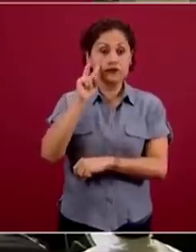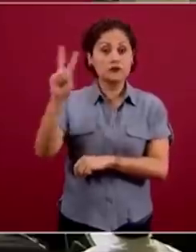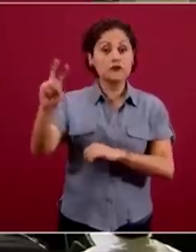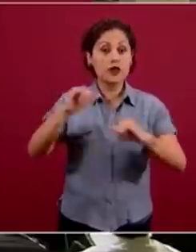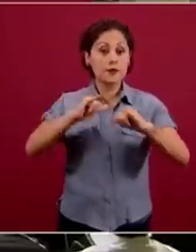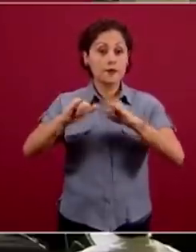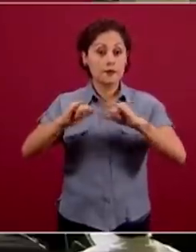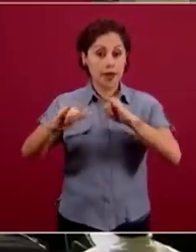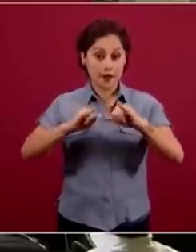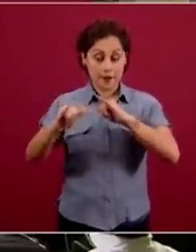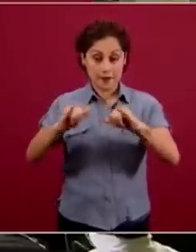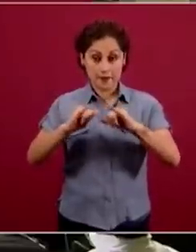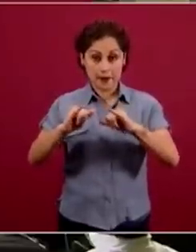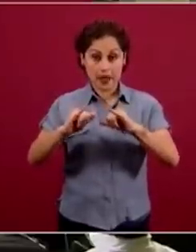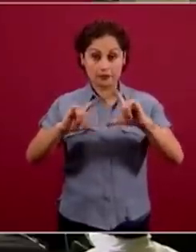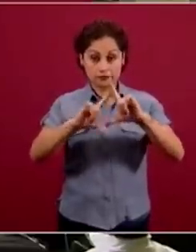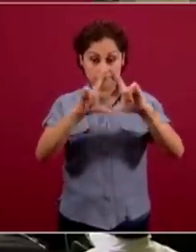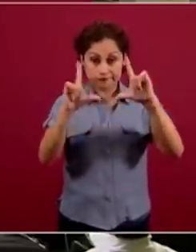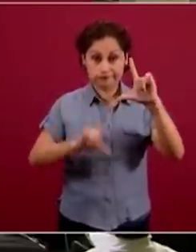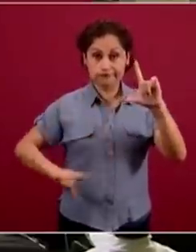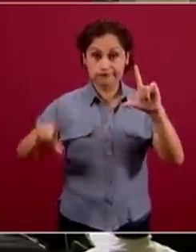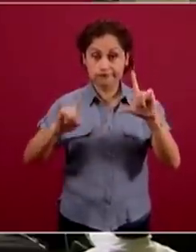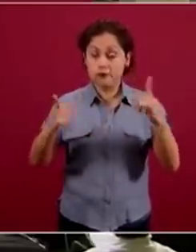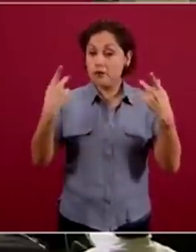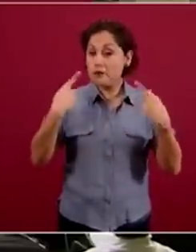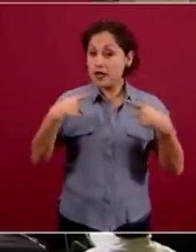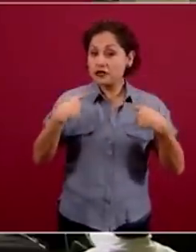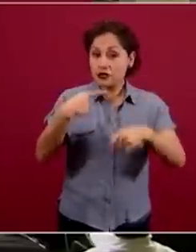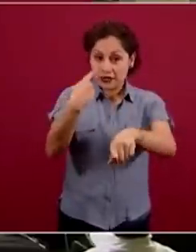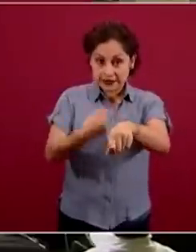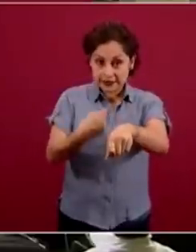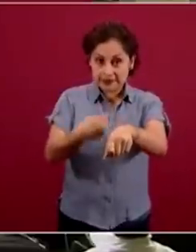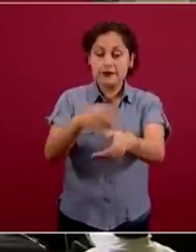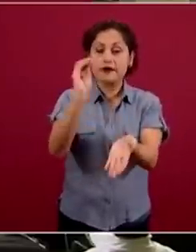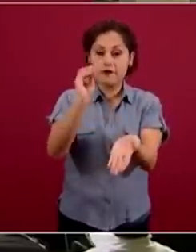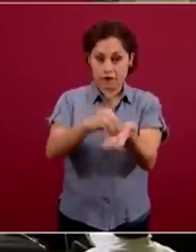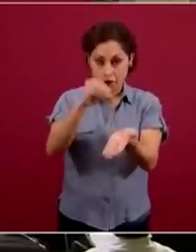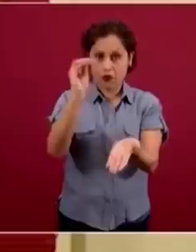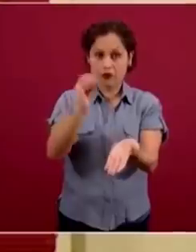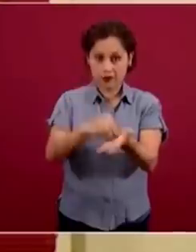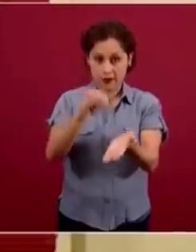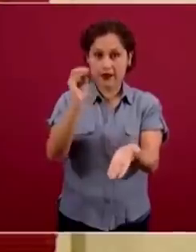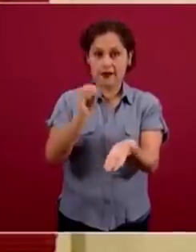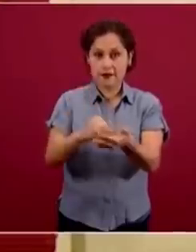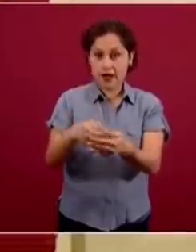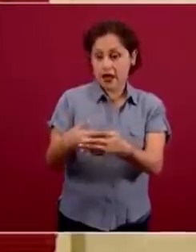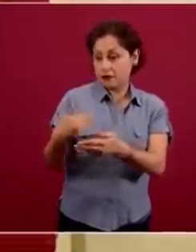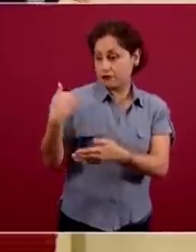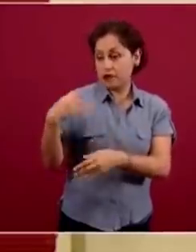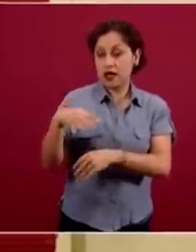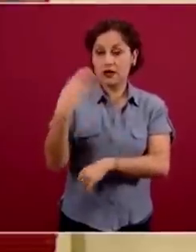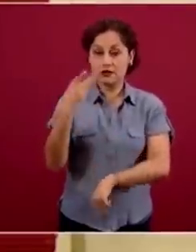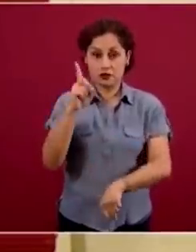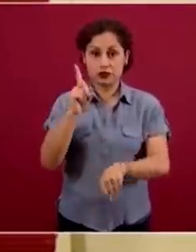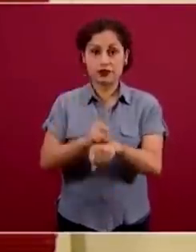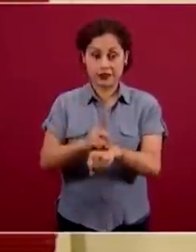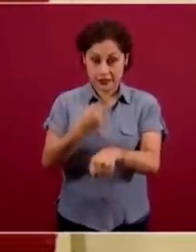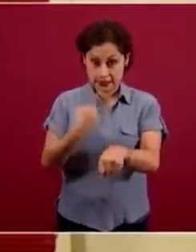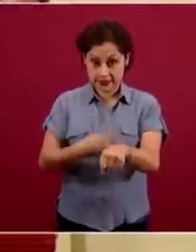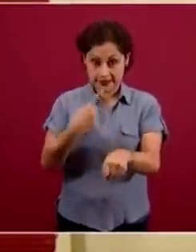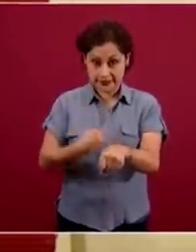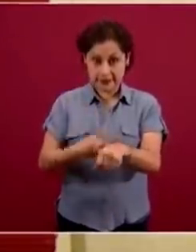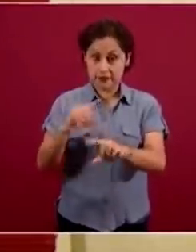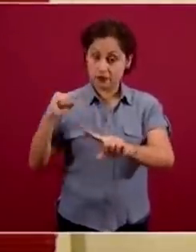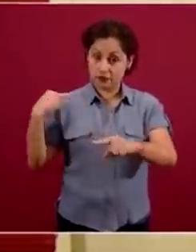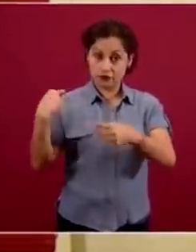considerando las personas con enfermedad activa, la enfermedad incidente, la enfermedad de los últimos 14 días, esta es la distribución